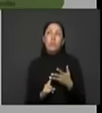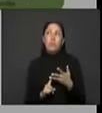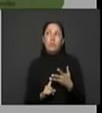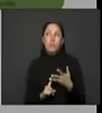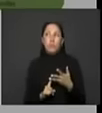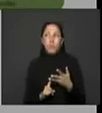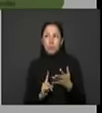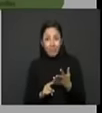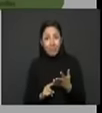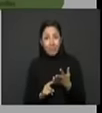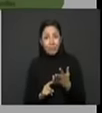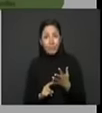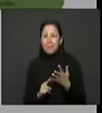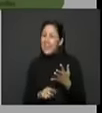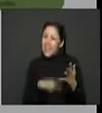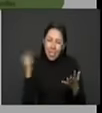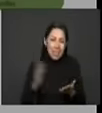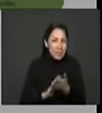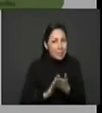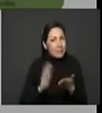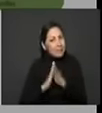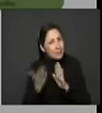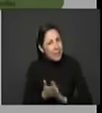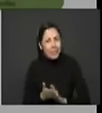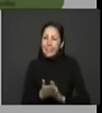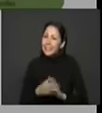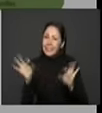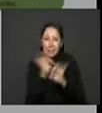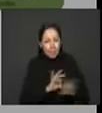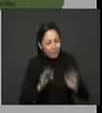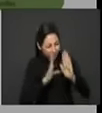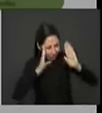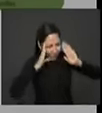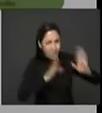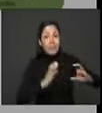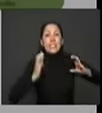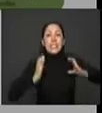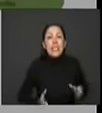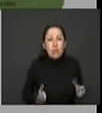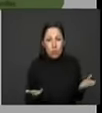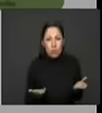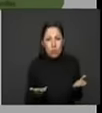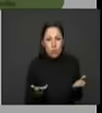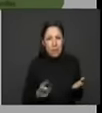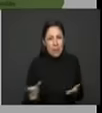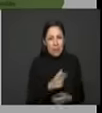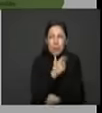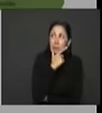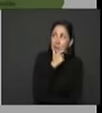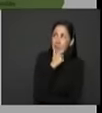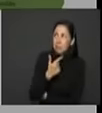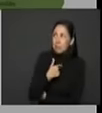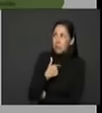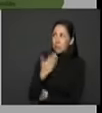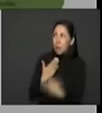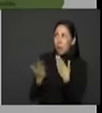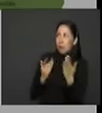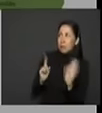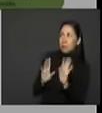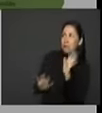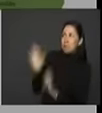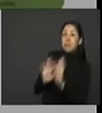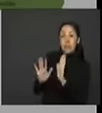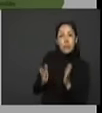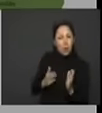la Paz, hemos concluido que lo primero que hay que hacer es invertir en ciudadanía, invertir en reconstruir la confianza de los ciudadanos, en que los